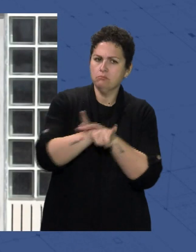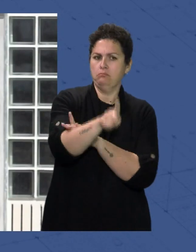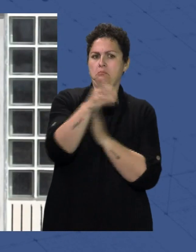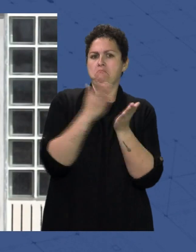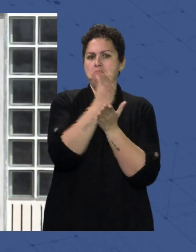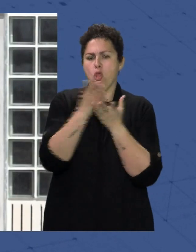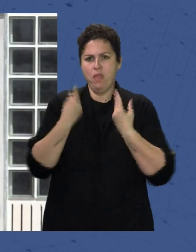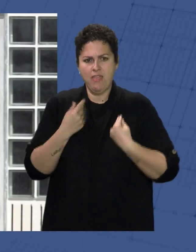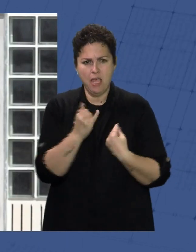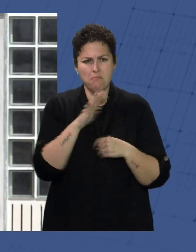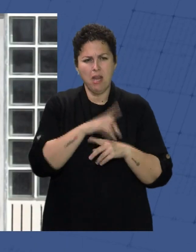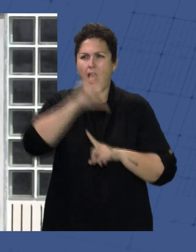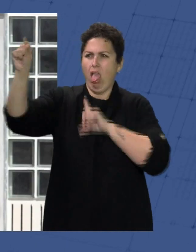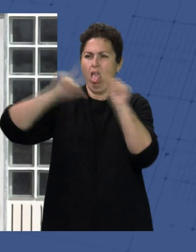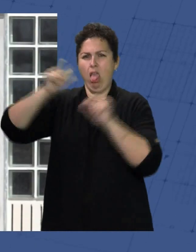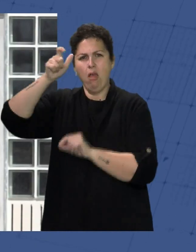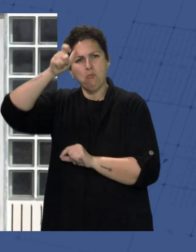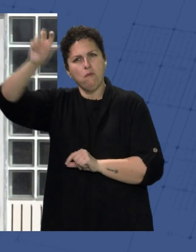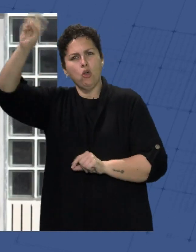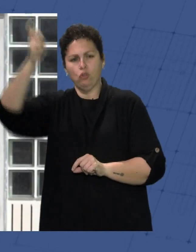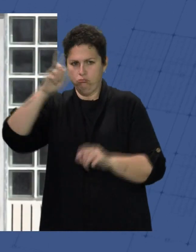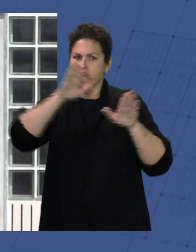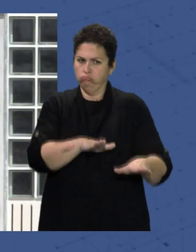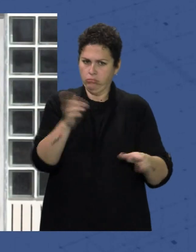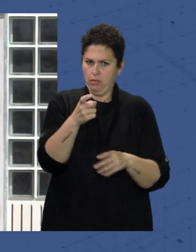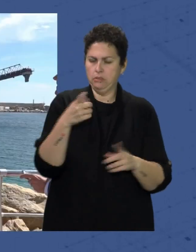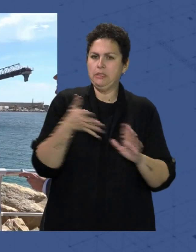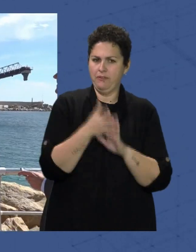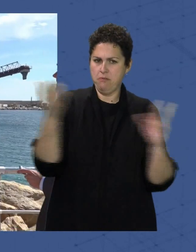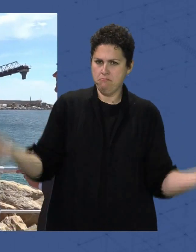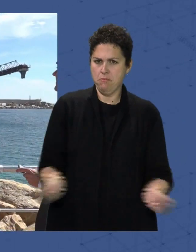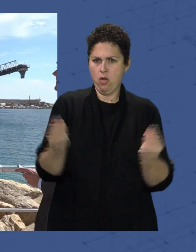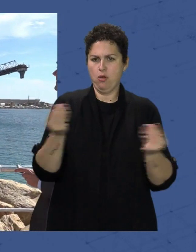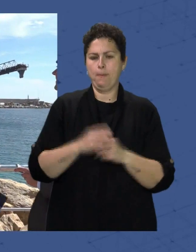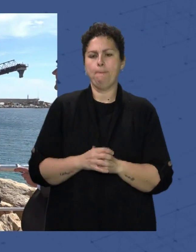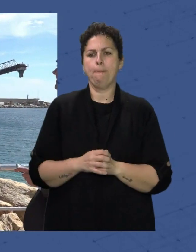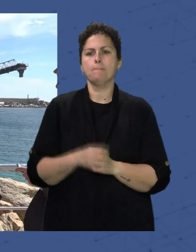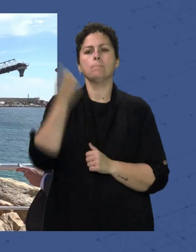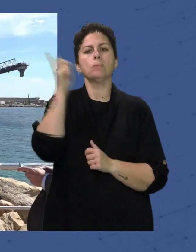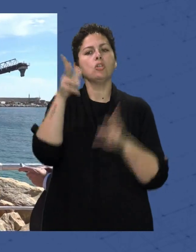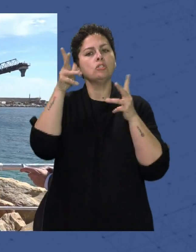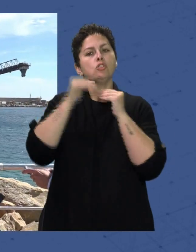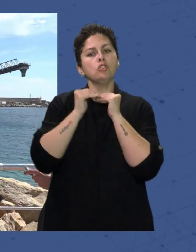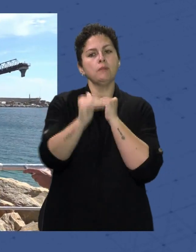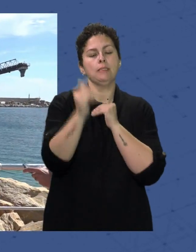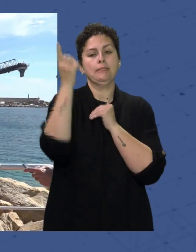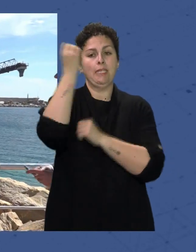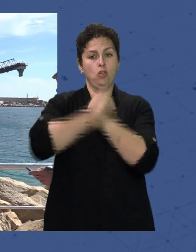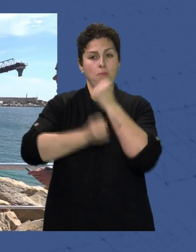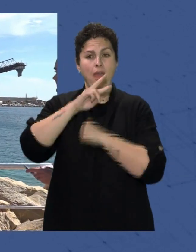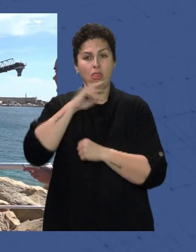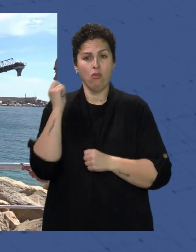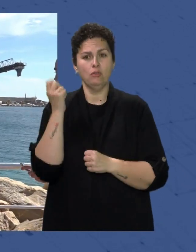Para no tener que irse De su pueblo Para que Garrucha Siga mejorando En definitiva También el consejero De Sostenibilidad Y Economía Azul